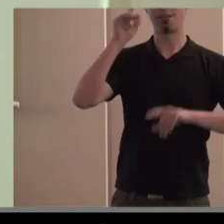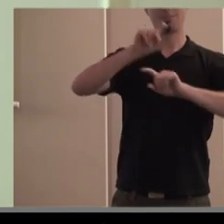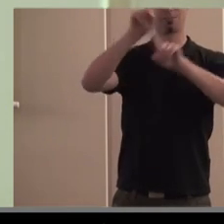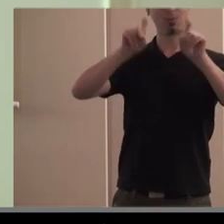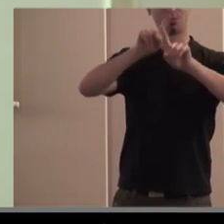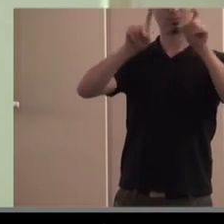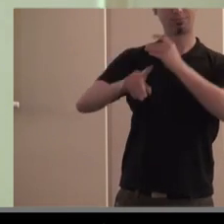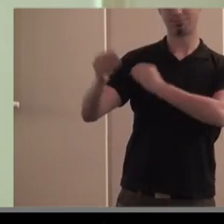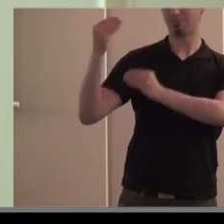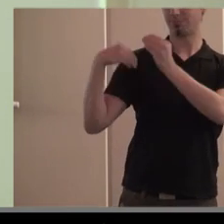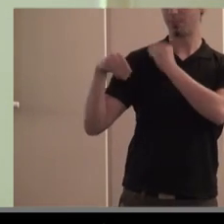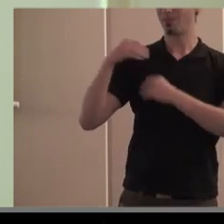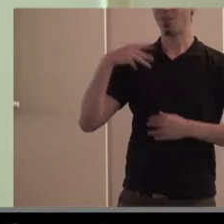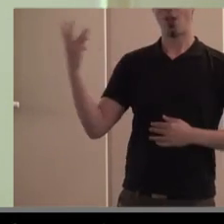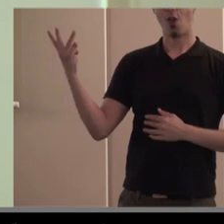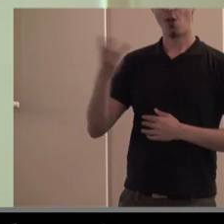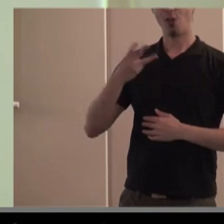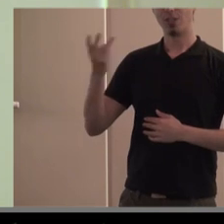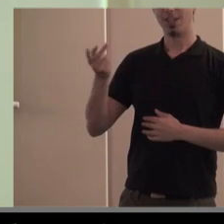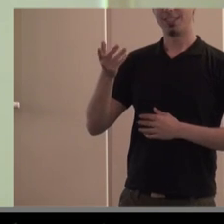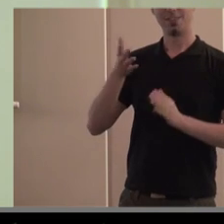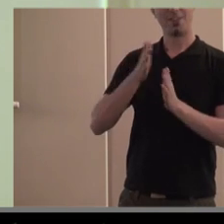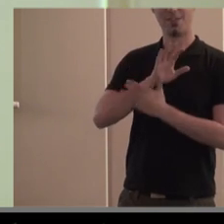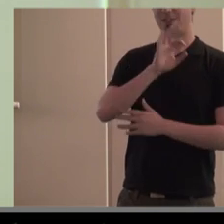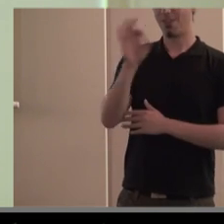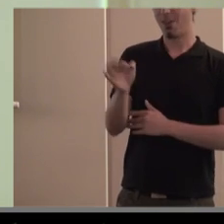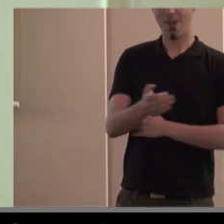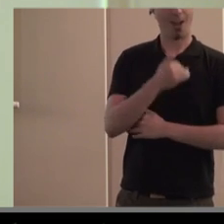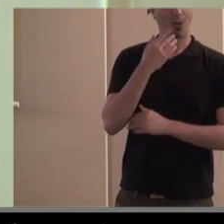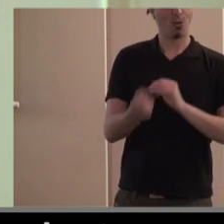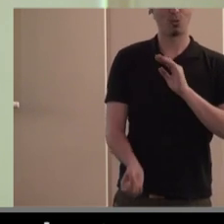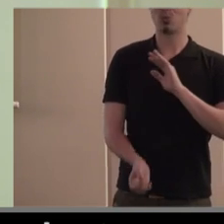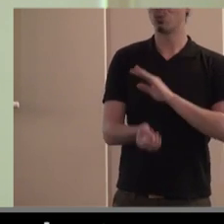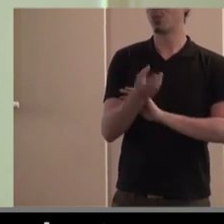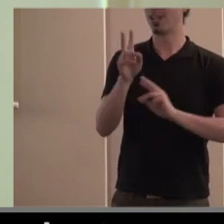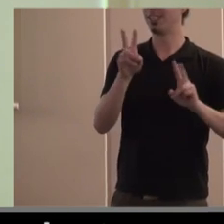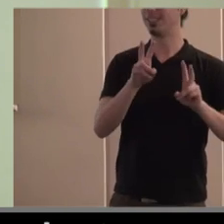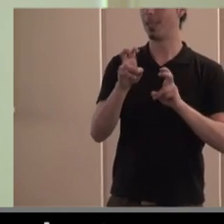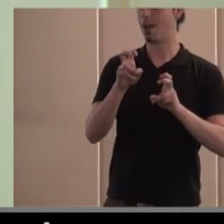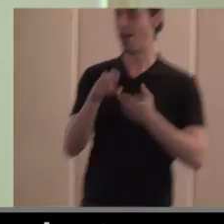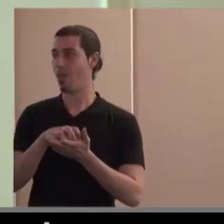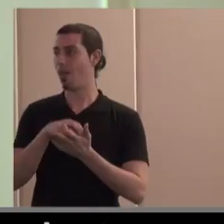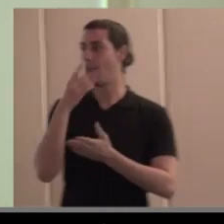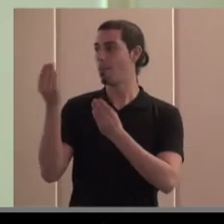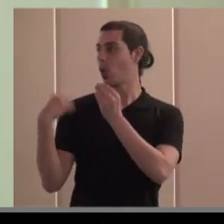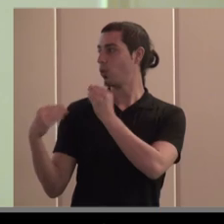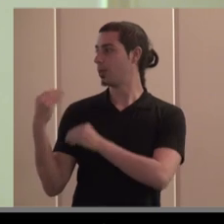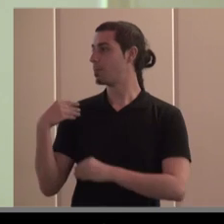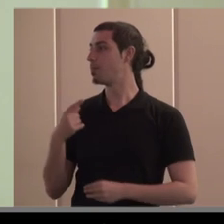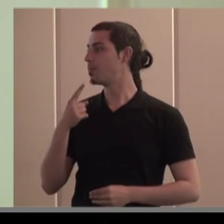la verdad es que los tres os han provocado en distintos momentos de la presentación tenemos una pregunta